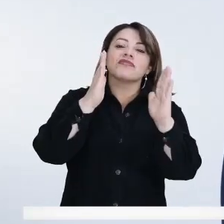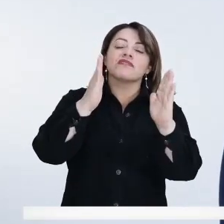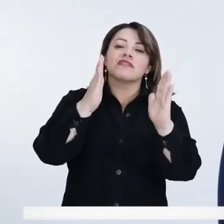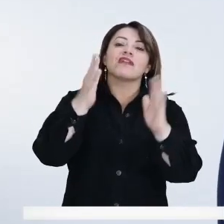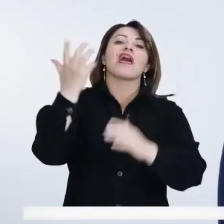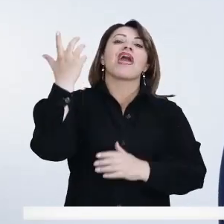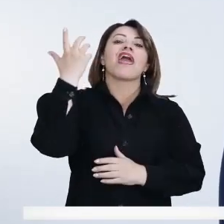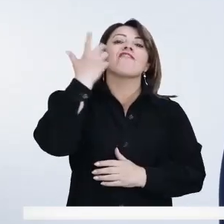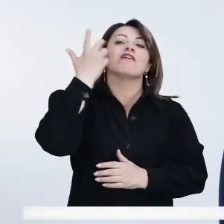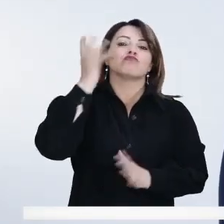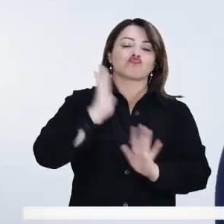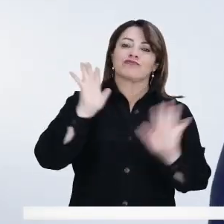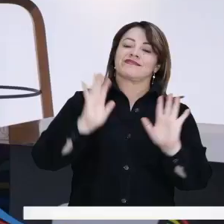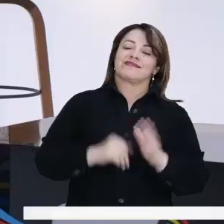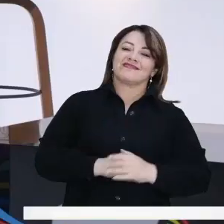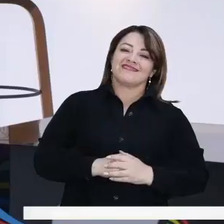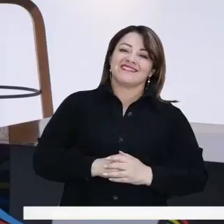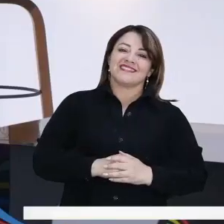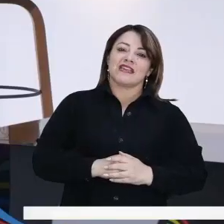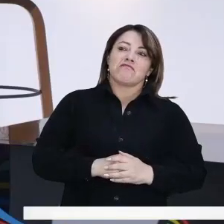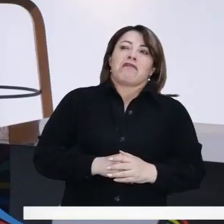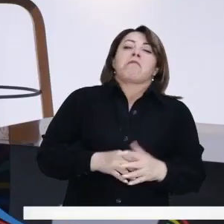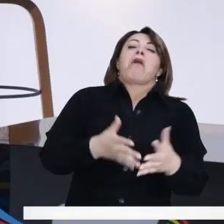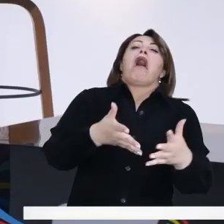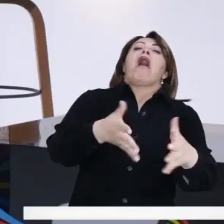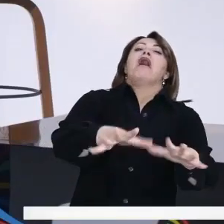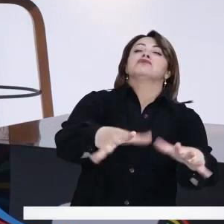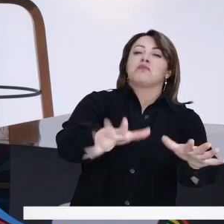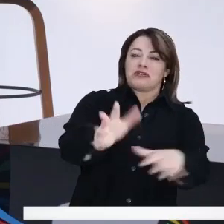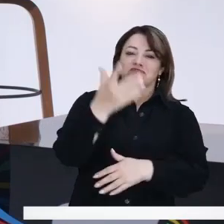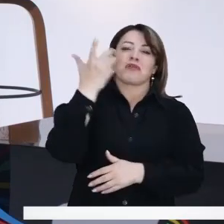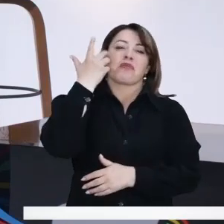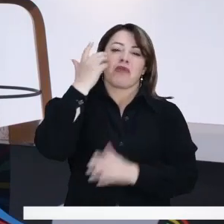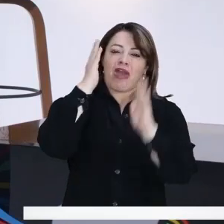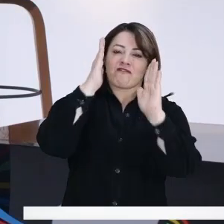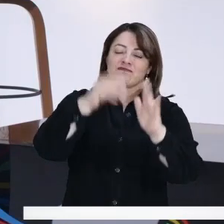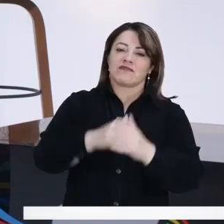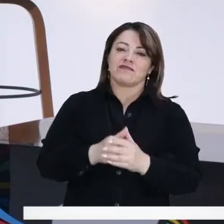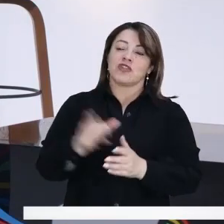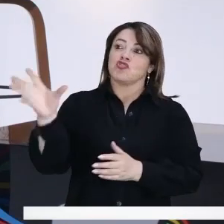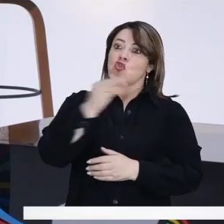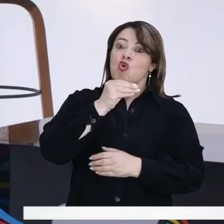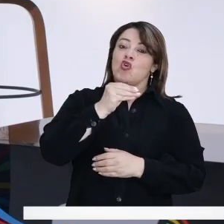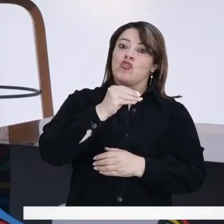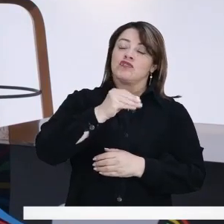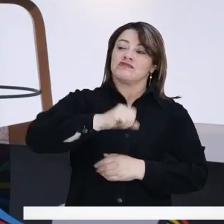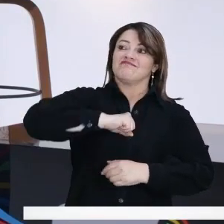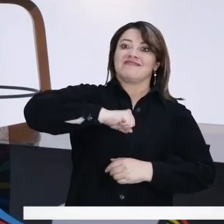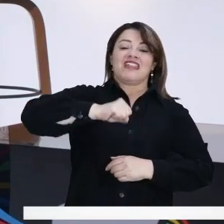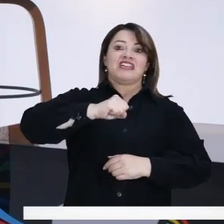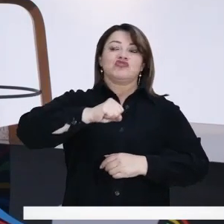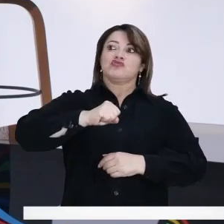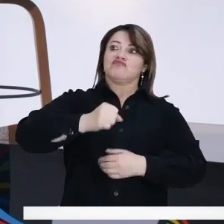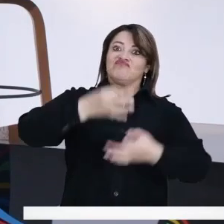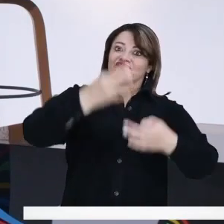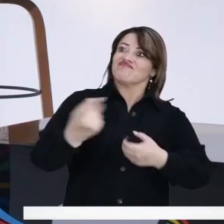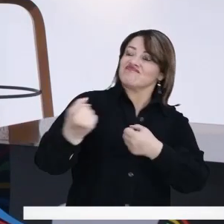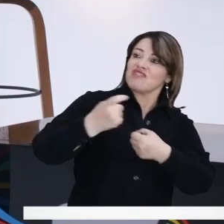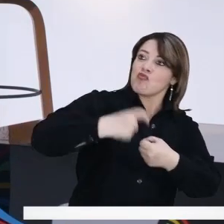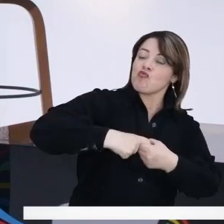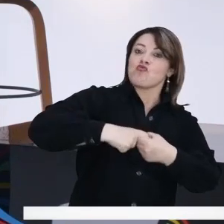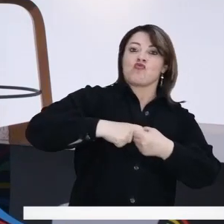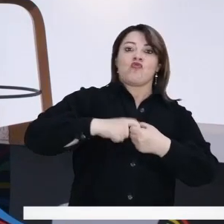atenderla la enfermedad y medio atenderla. No toda la gente está